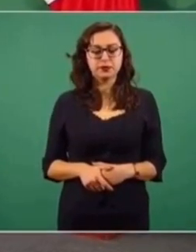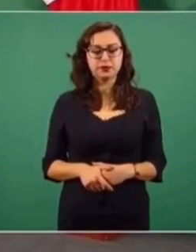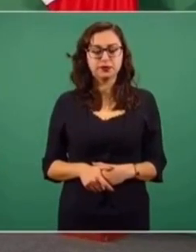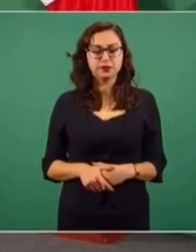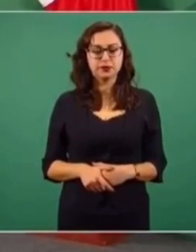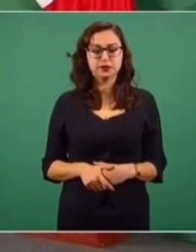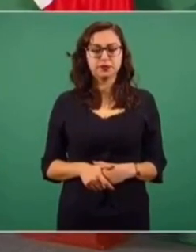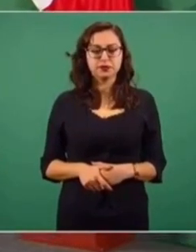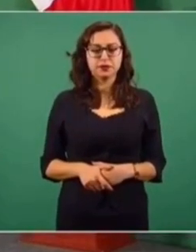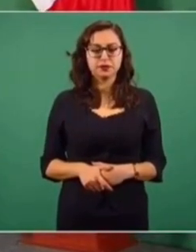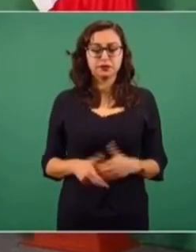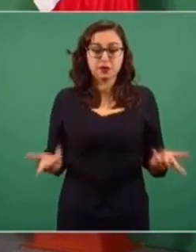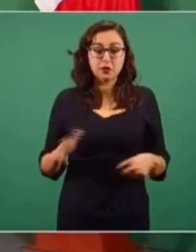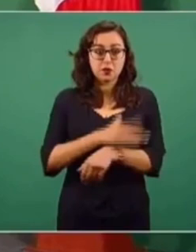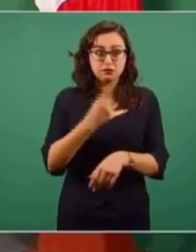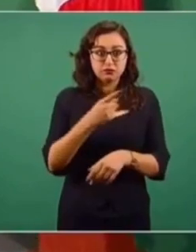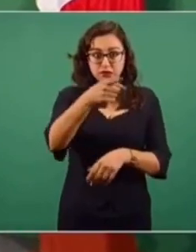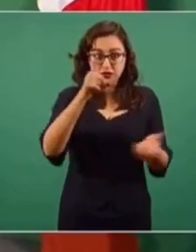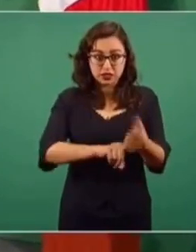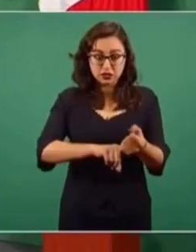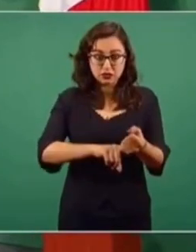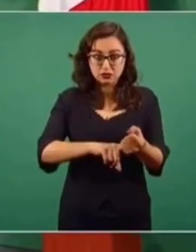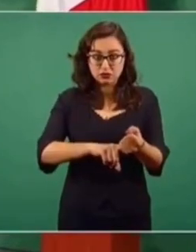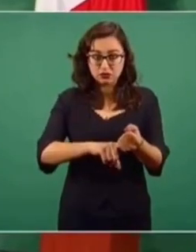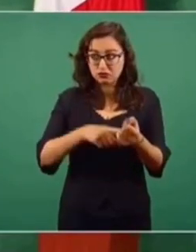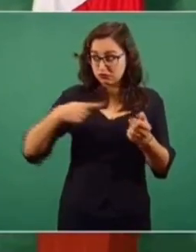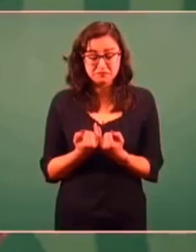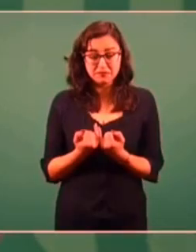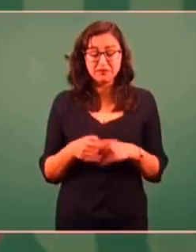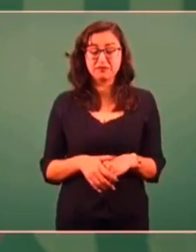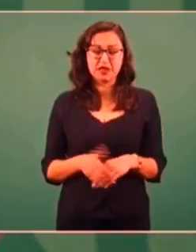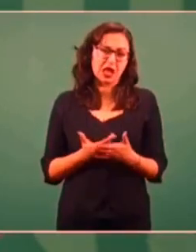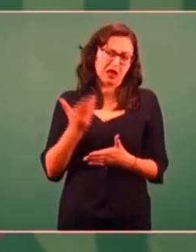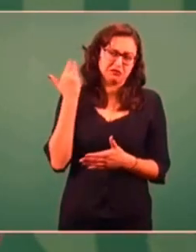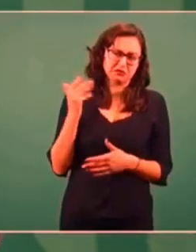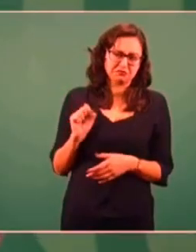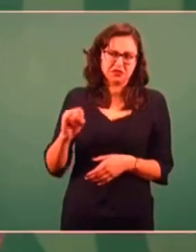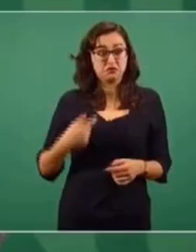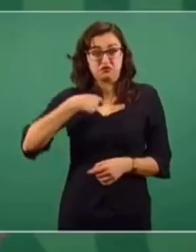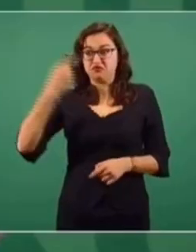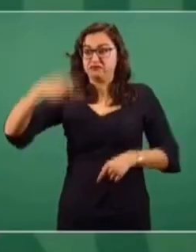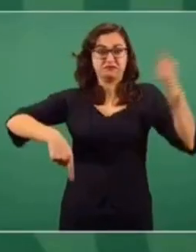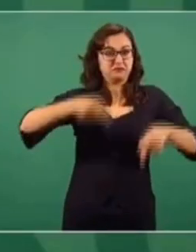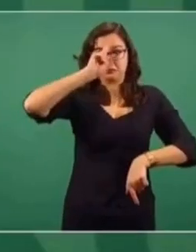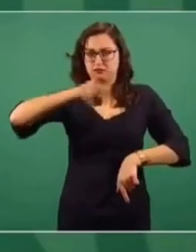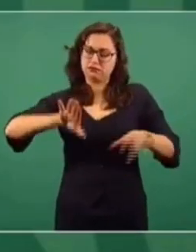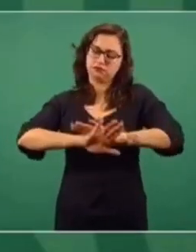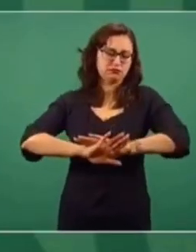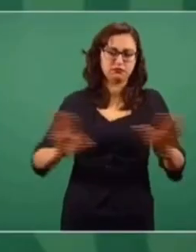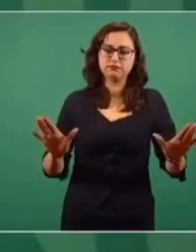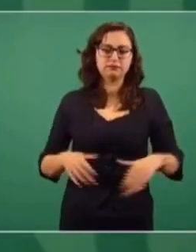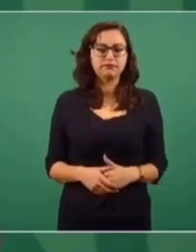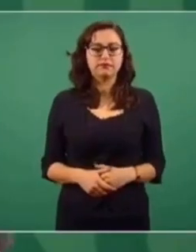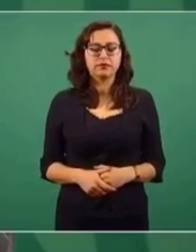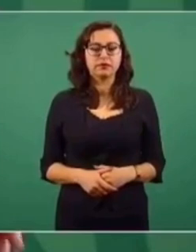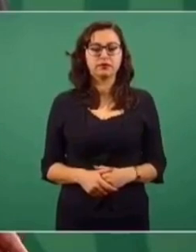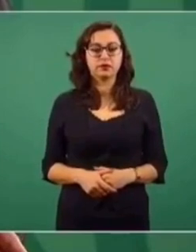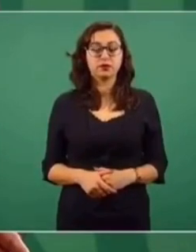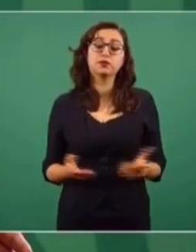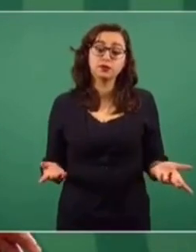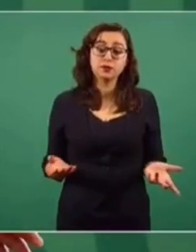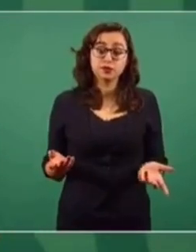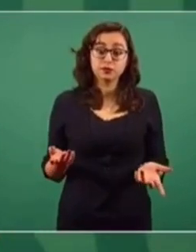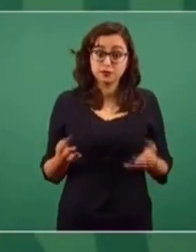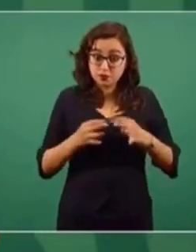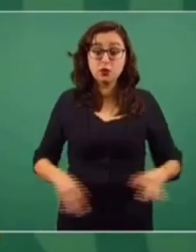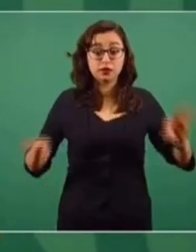Que no son gobiernos legal y legítimamente constituidos, no debe de haber censura, lo único es que se garantice